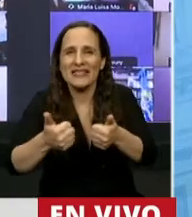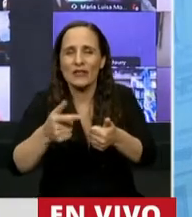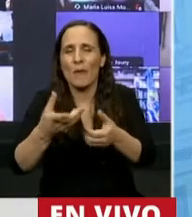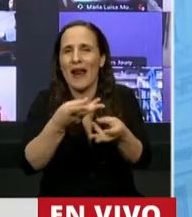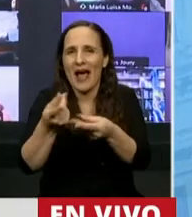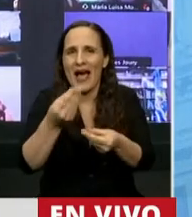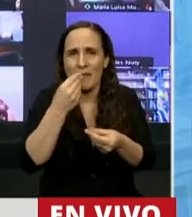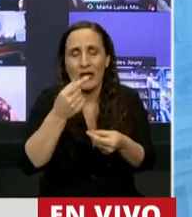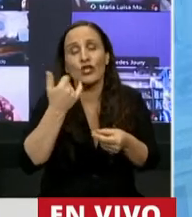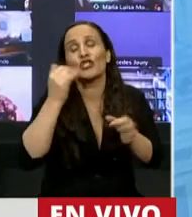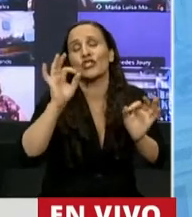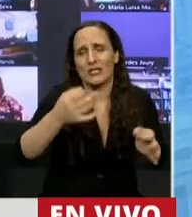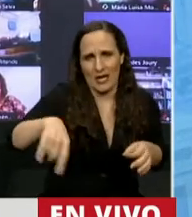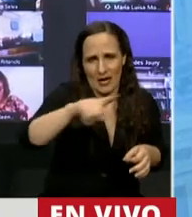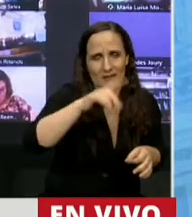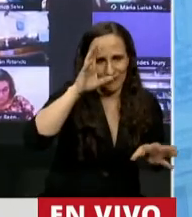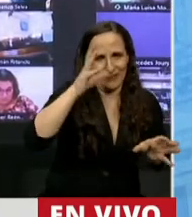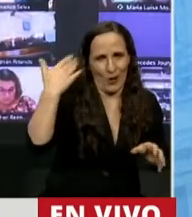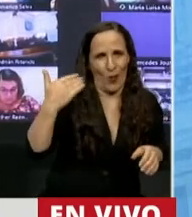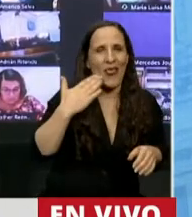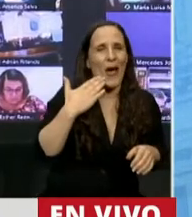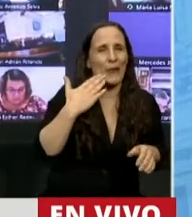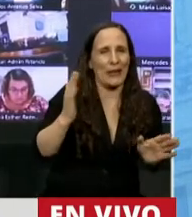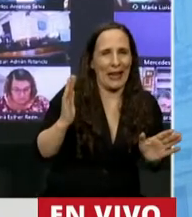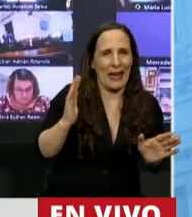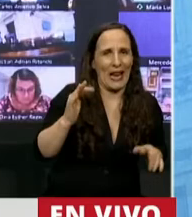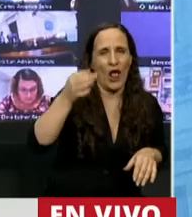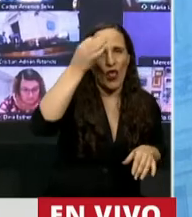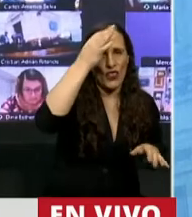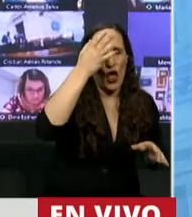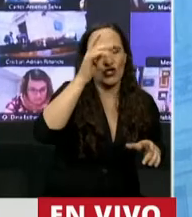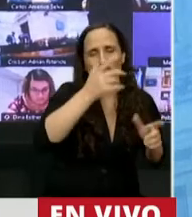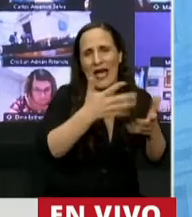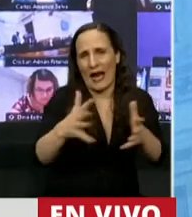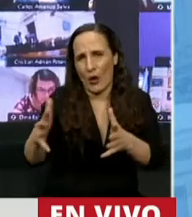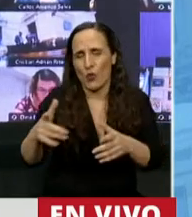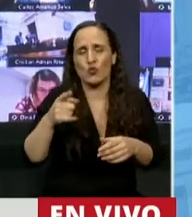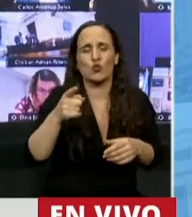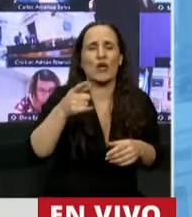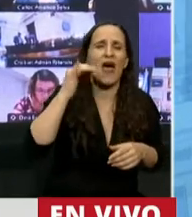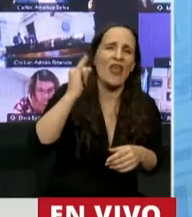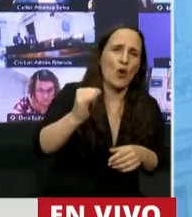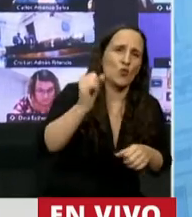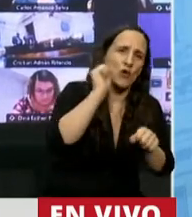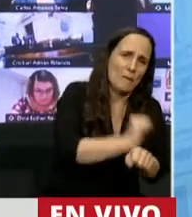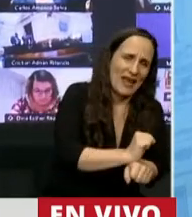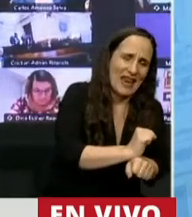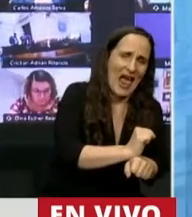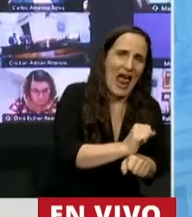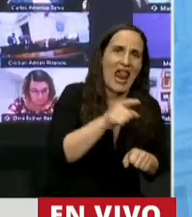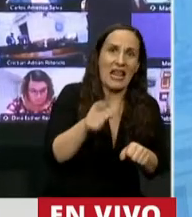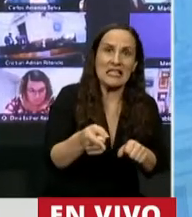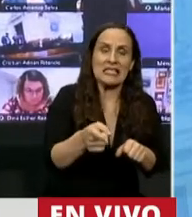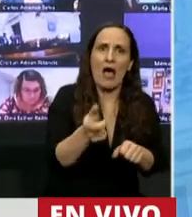recordamos, tuvimos una muy mala experiencia en abril con 12 renuncias y una denuncia penal, integran el otro 21